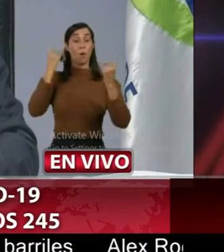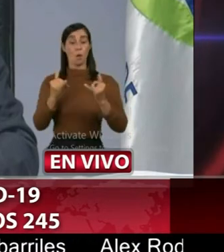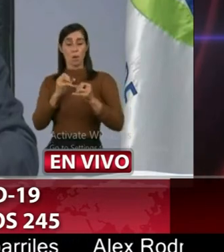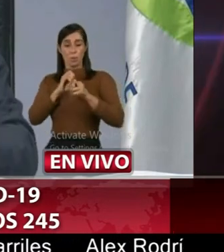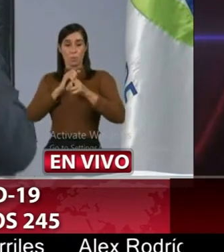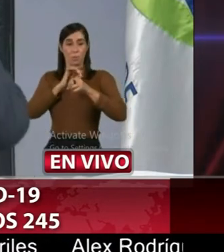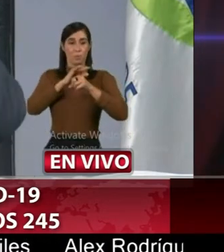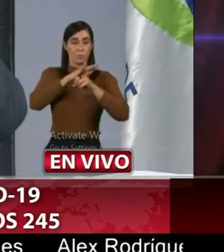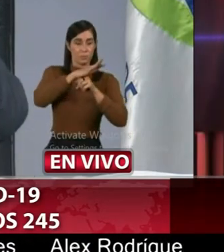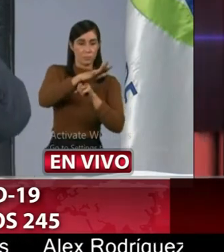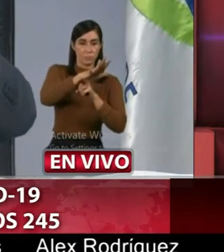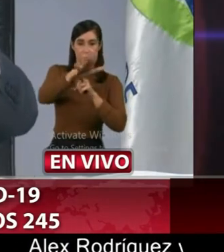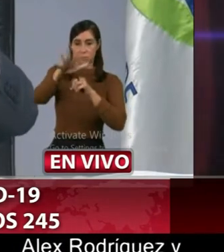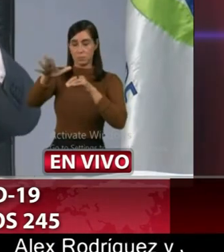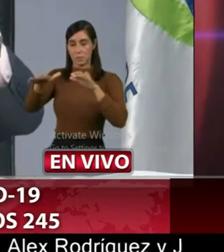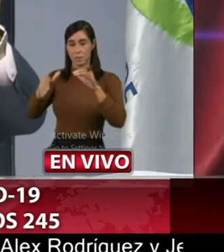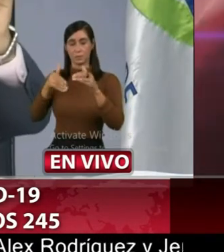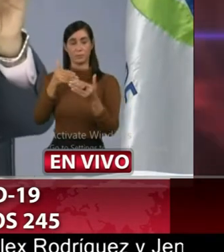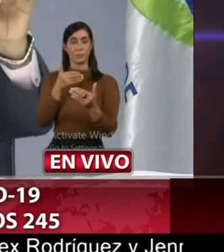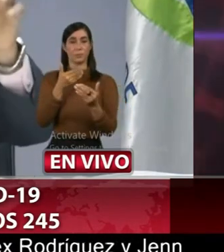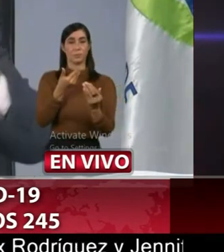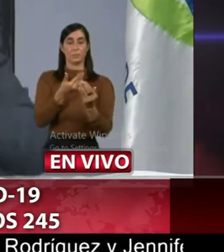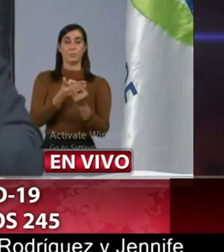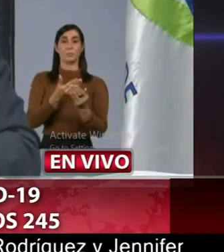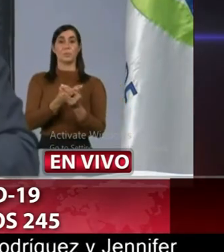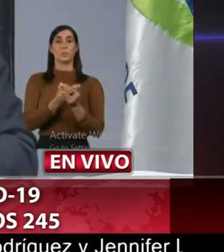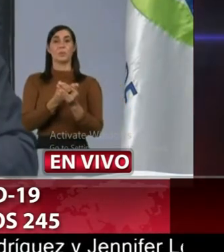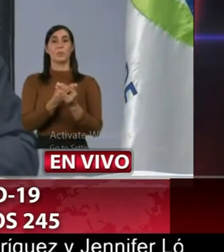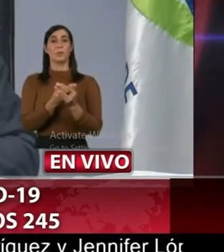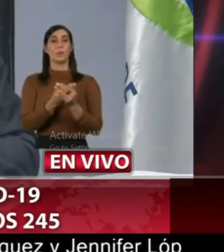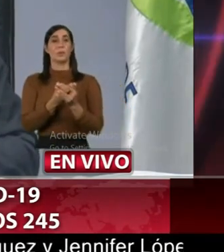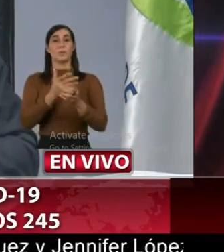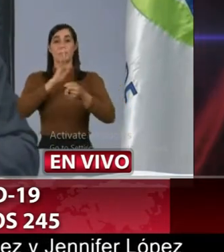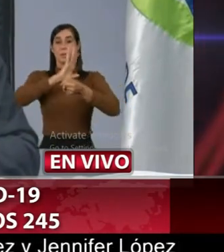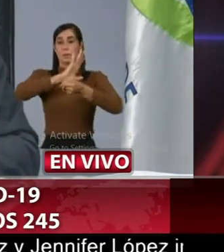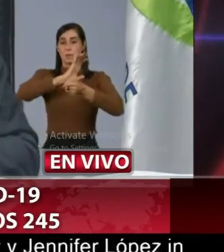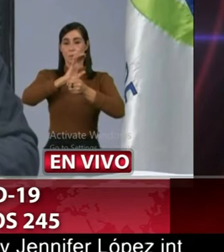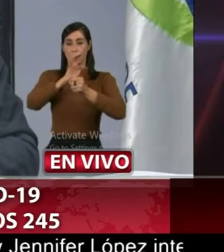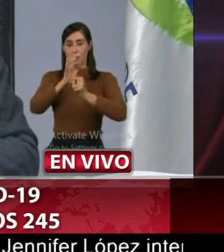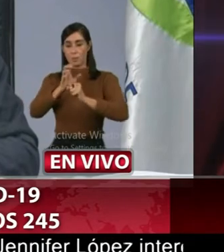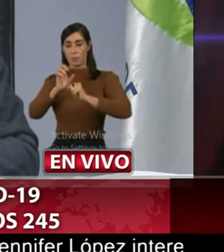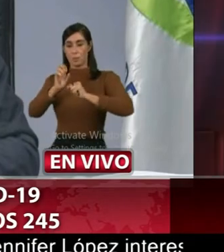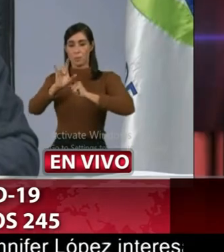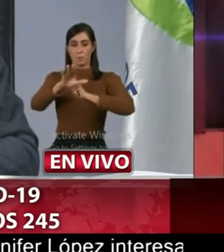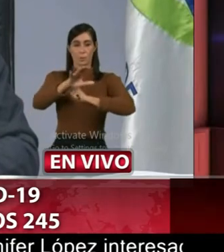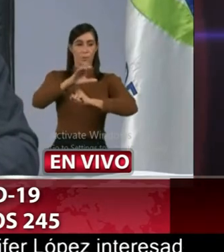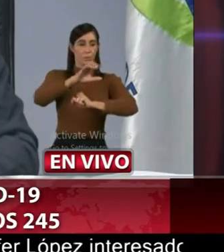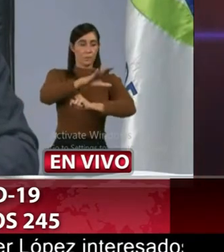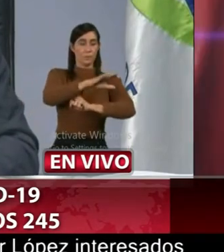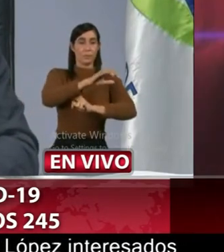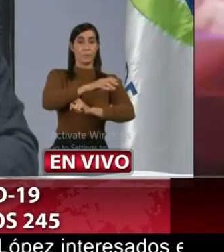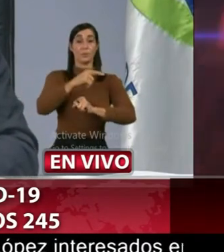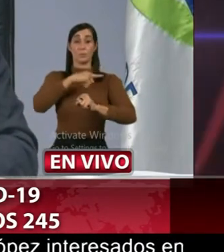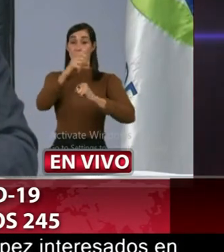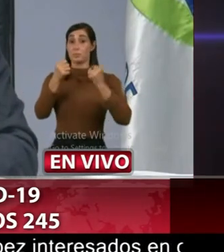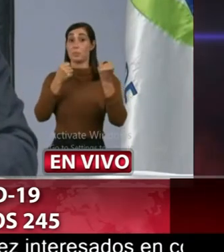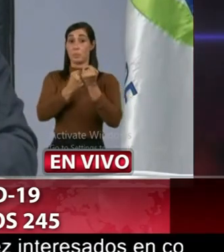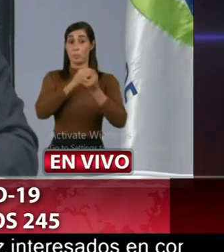comunitaria y se está dando la expansión a todos los sectores que están siendo afectados